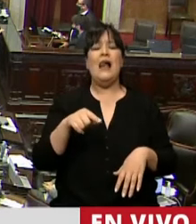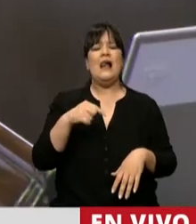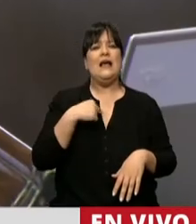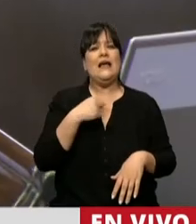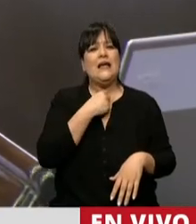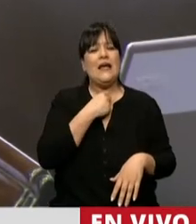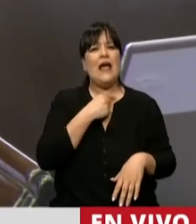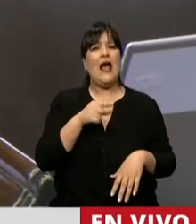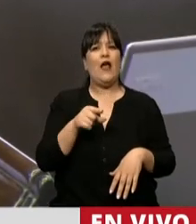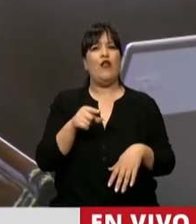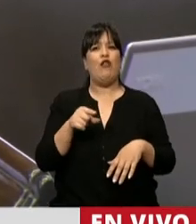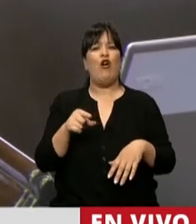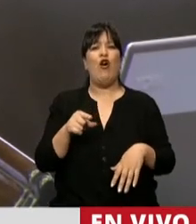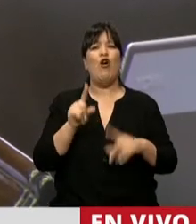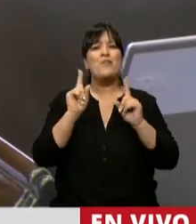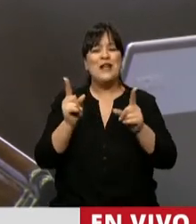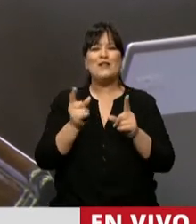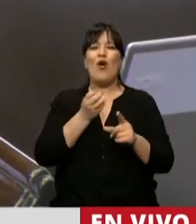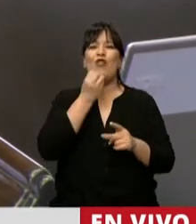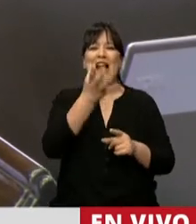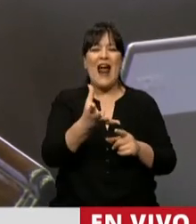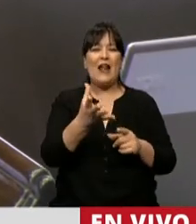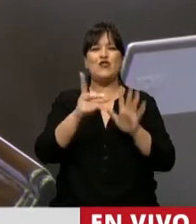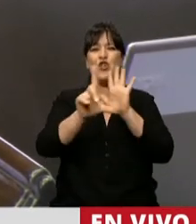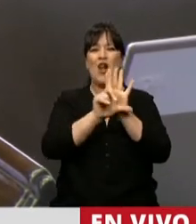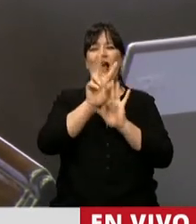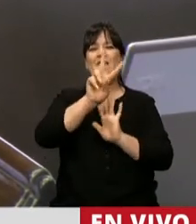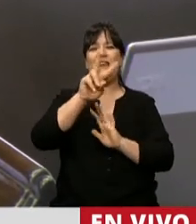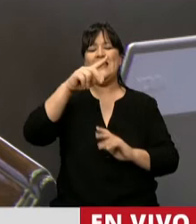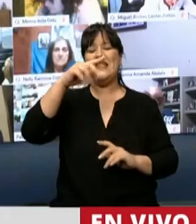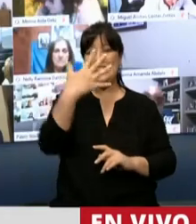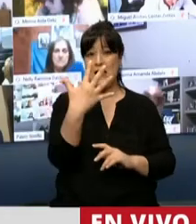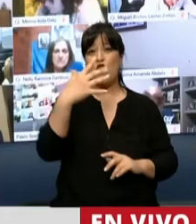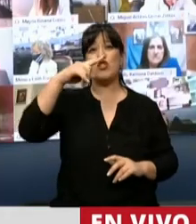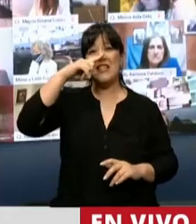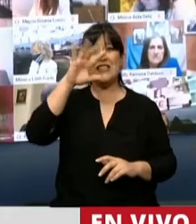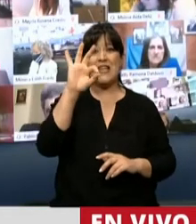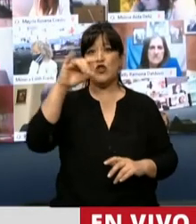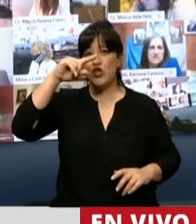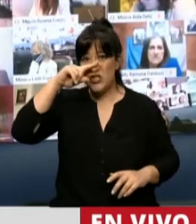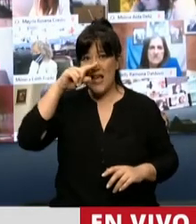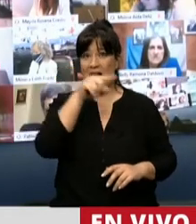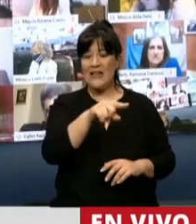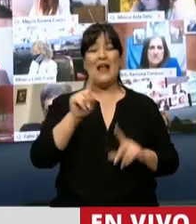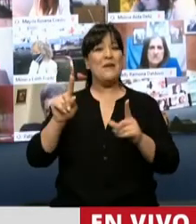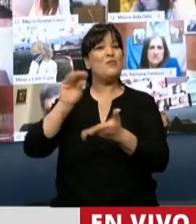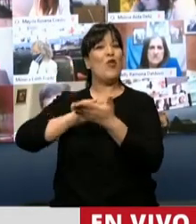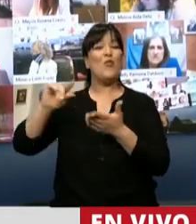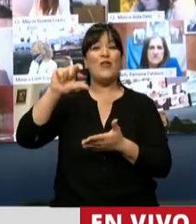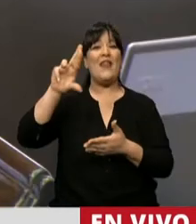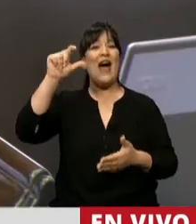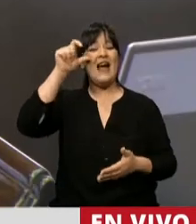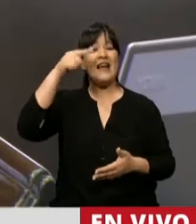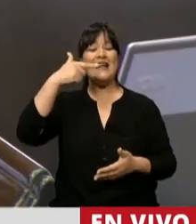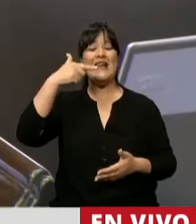la declaración de la emergencia de la ley 25.707 que realmente la diputada Cresto lo definió muy bien